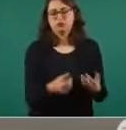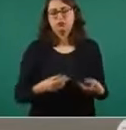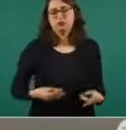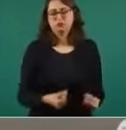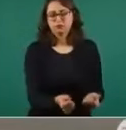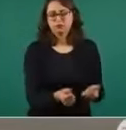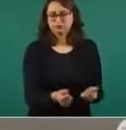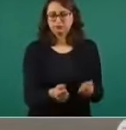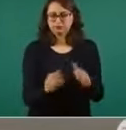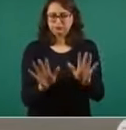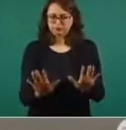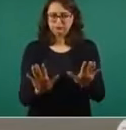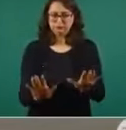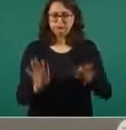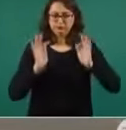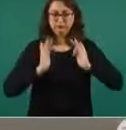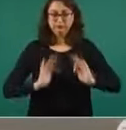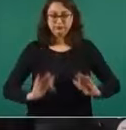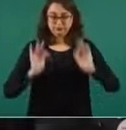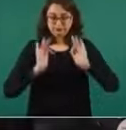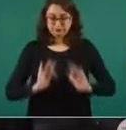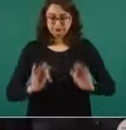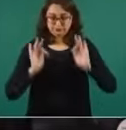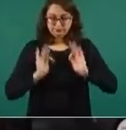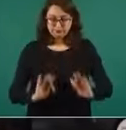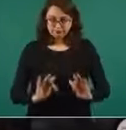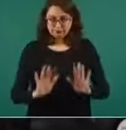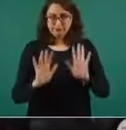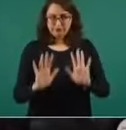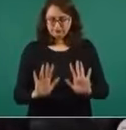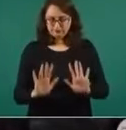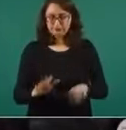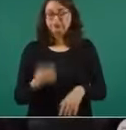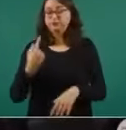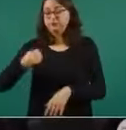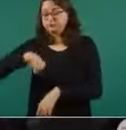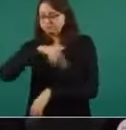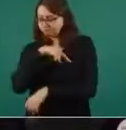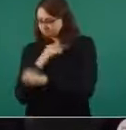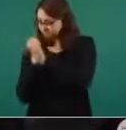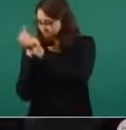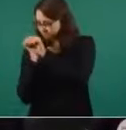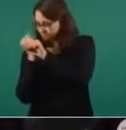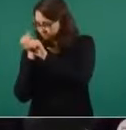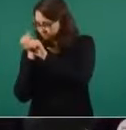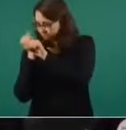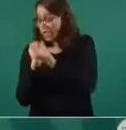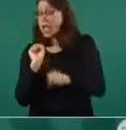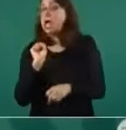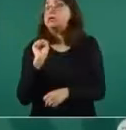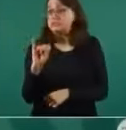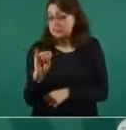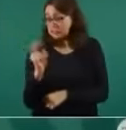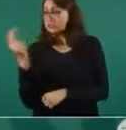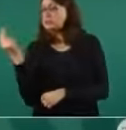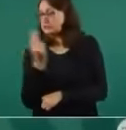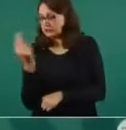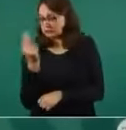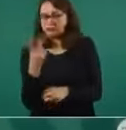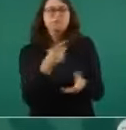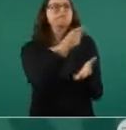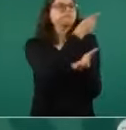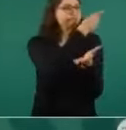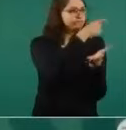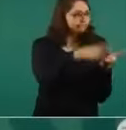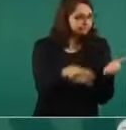Entonces, dicho esto, si se requiere, entonces se adquiere, pero si